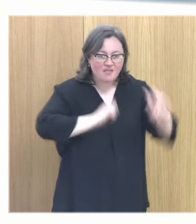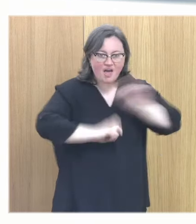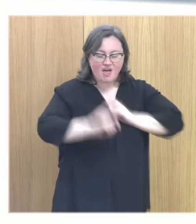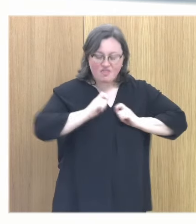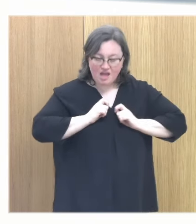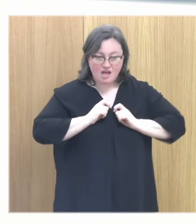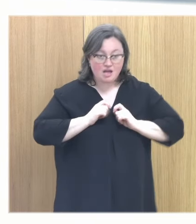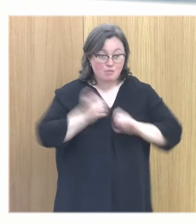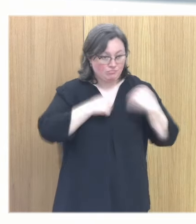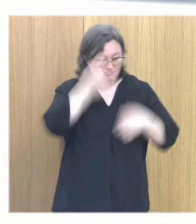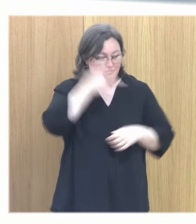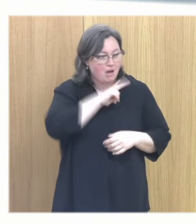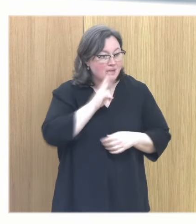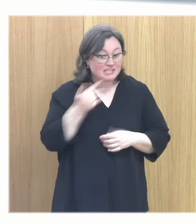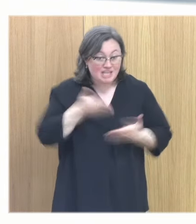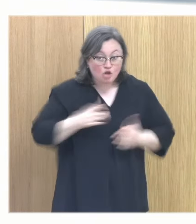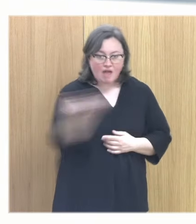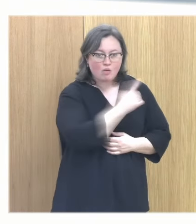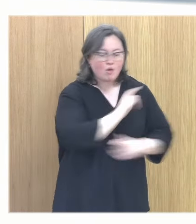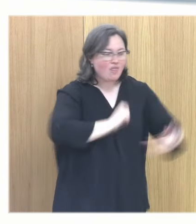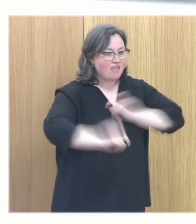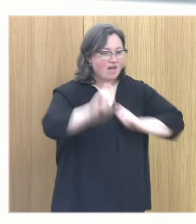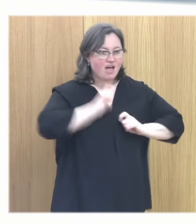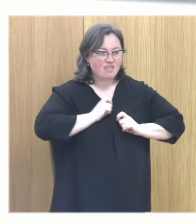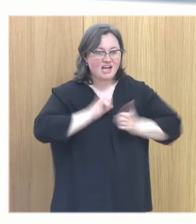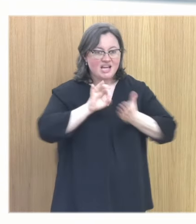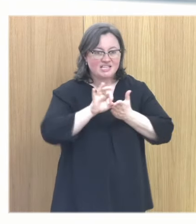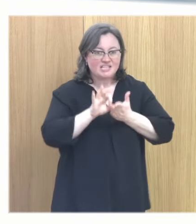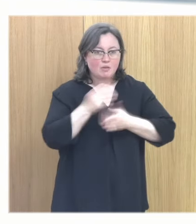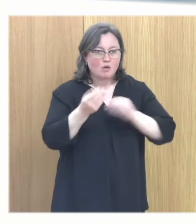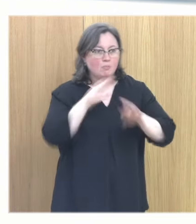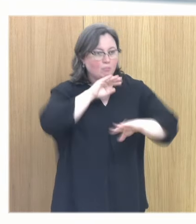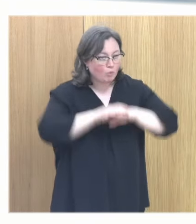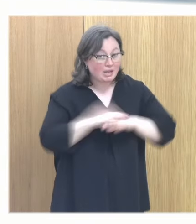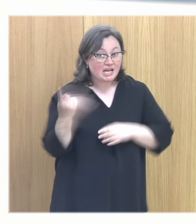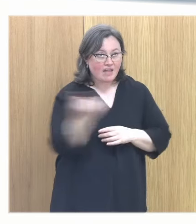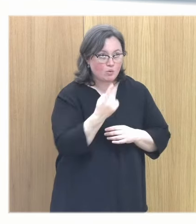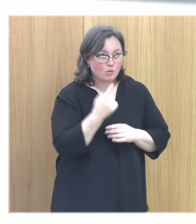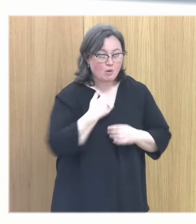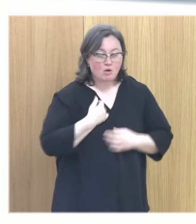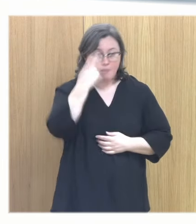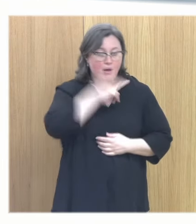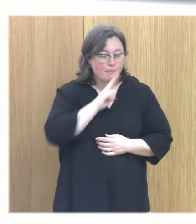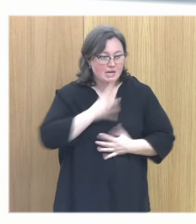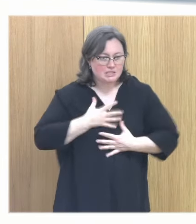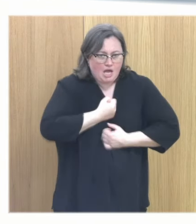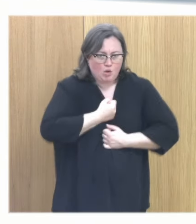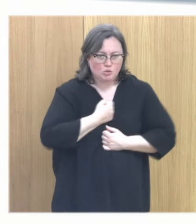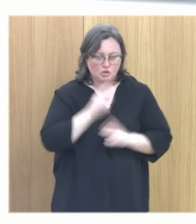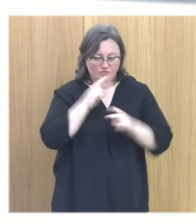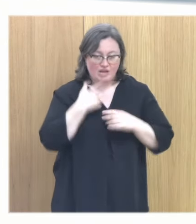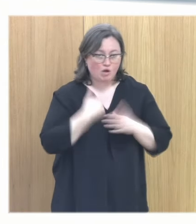somos padres y madres cada uno de nuestros hijos nos hicieron el servicio que tenían que hacernos que es que cada uno estábamos tan angustiados con nuestra propia angustia y tan